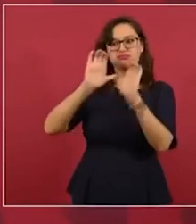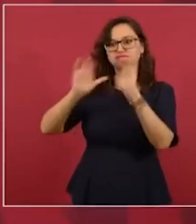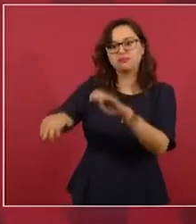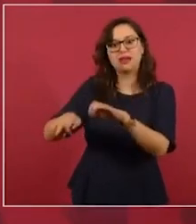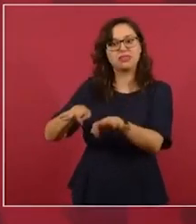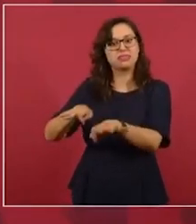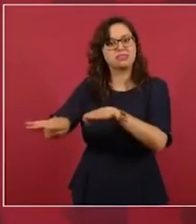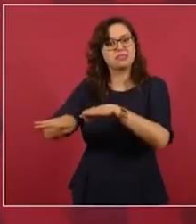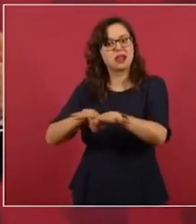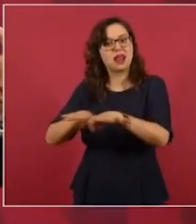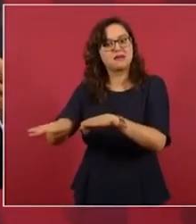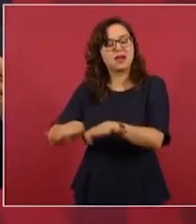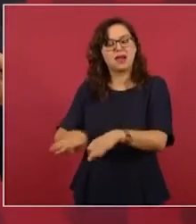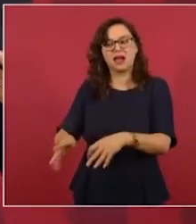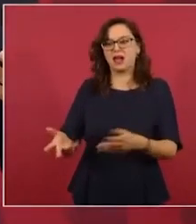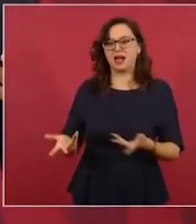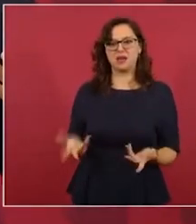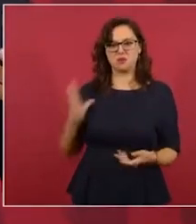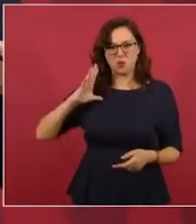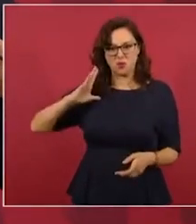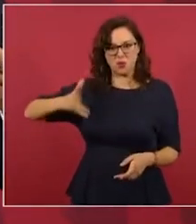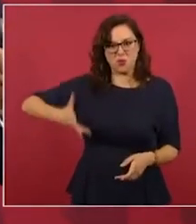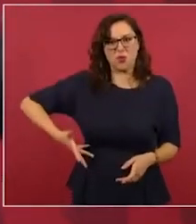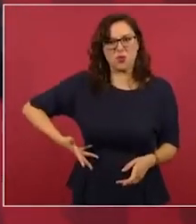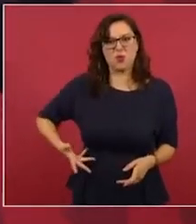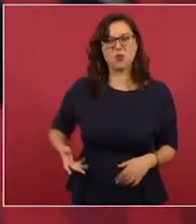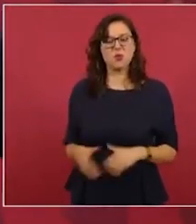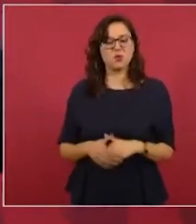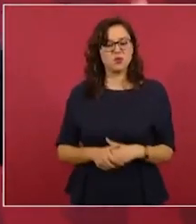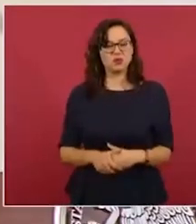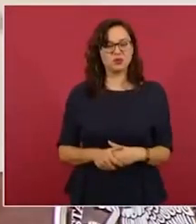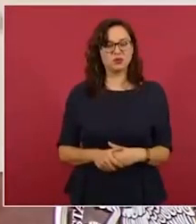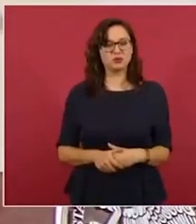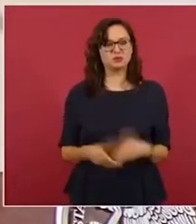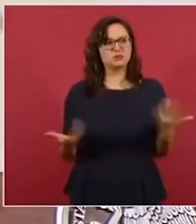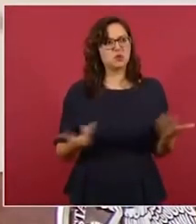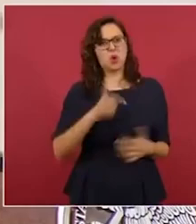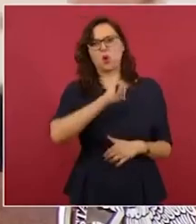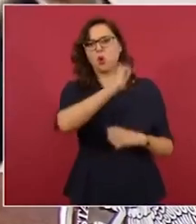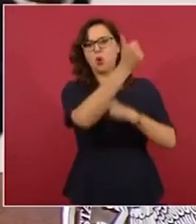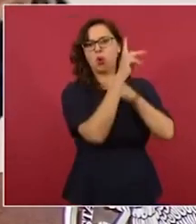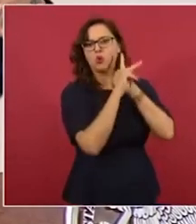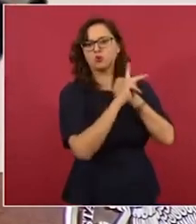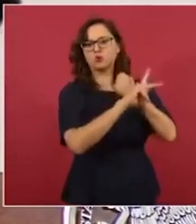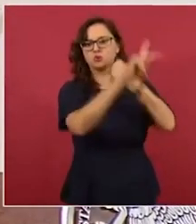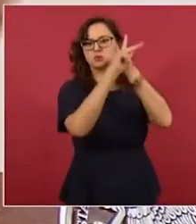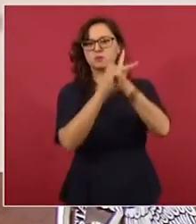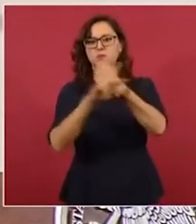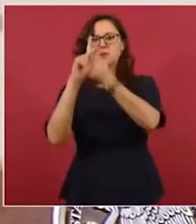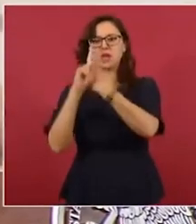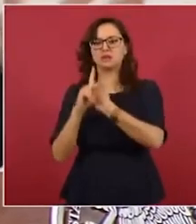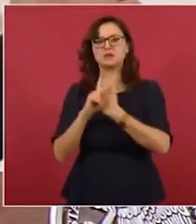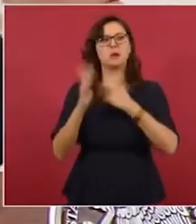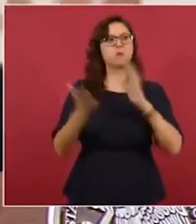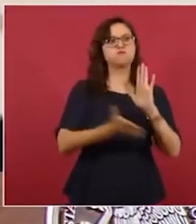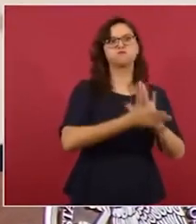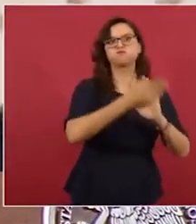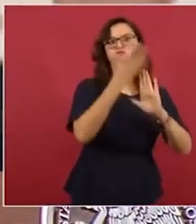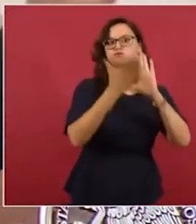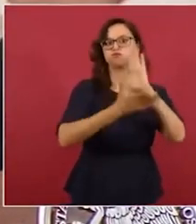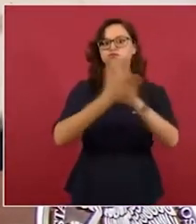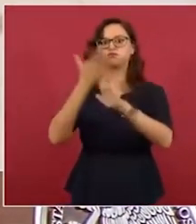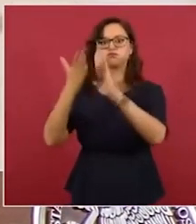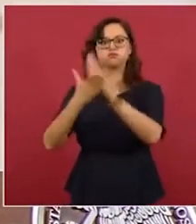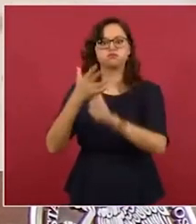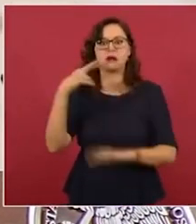de manera legítima porque hacen grandes obras en